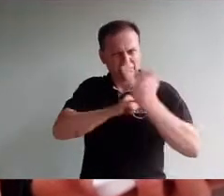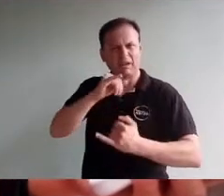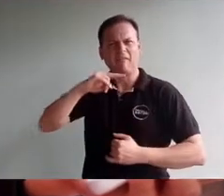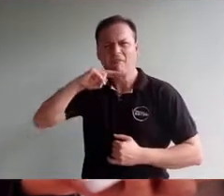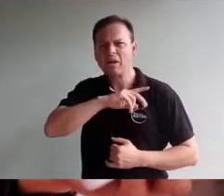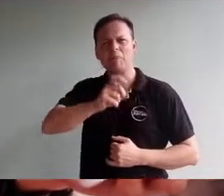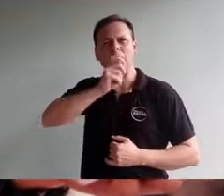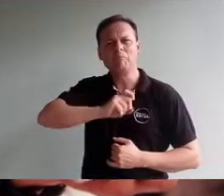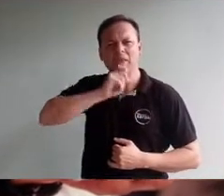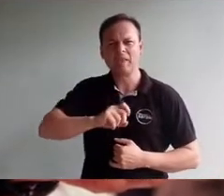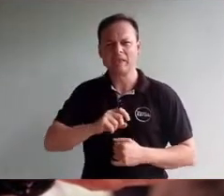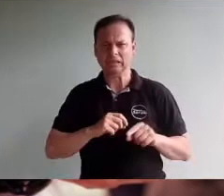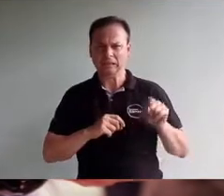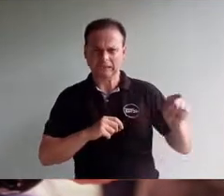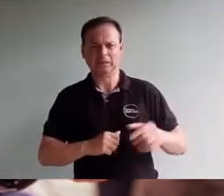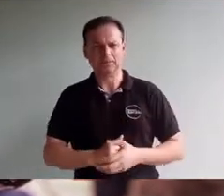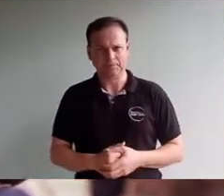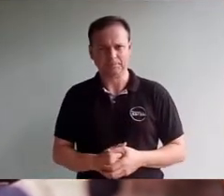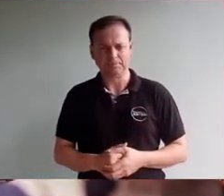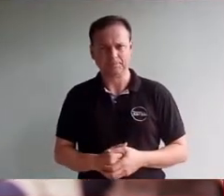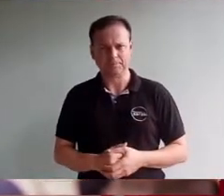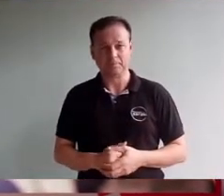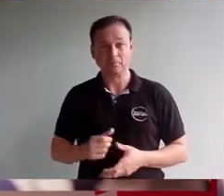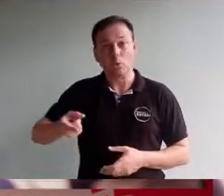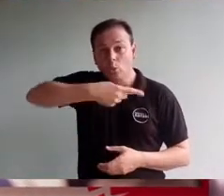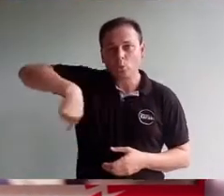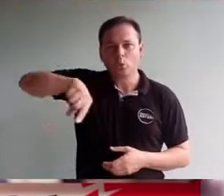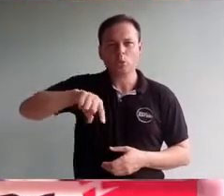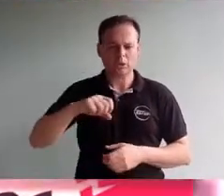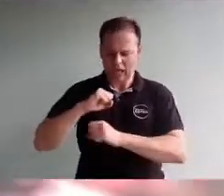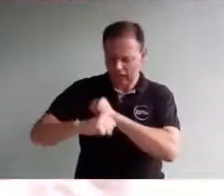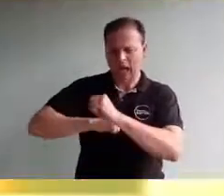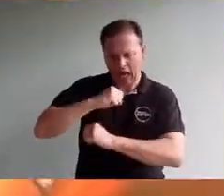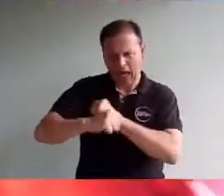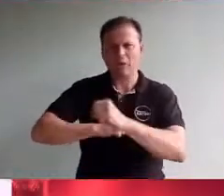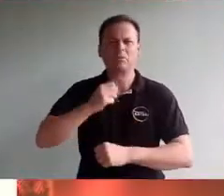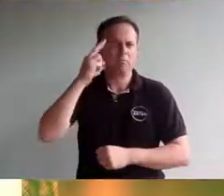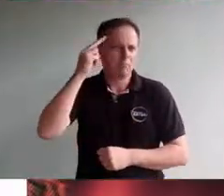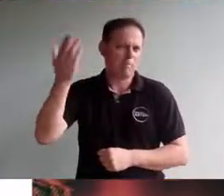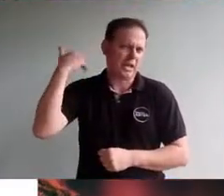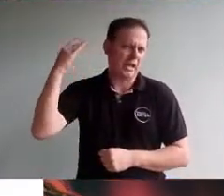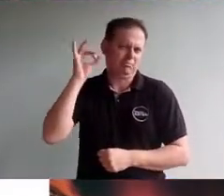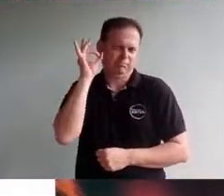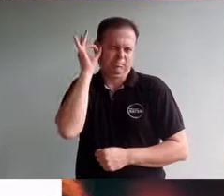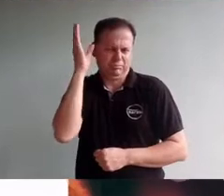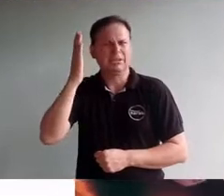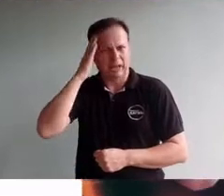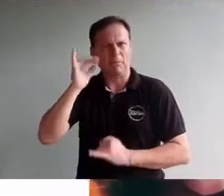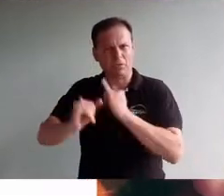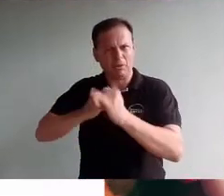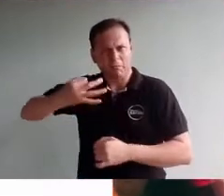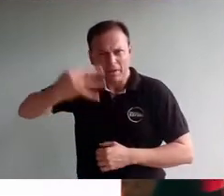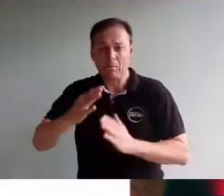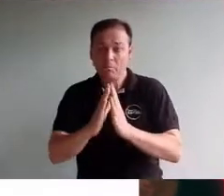Esos delincuentes informáticos solo quieren sacar provecho de las circunstancias extremas. Nosotros, desde nuestra